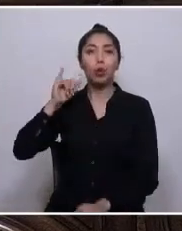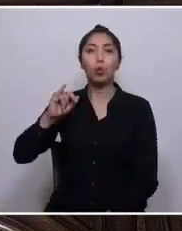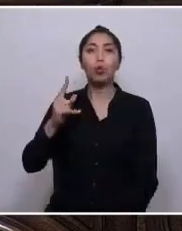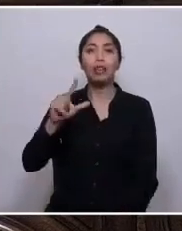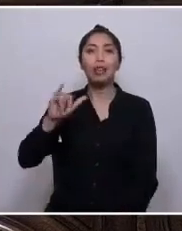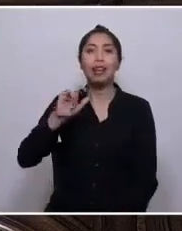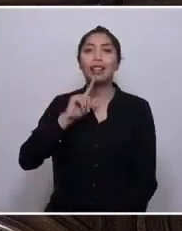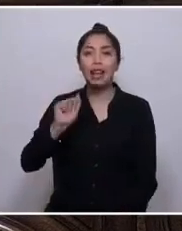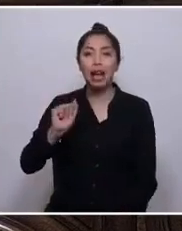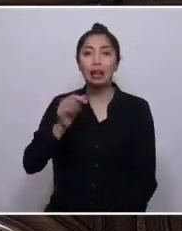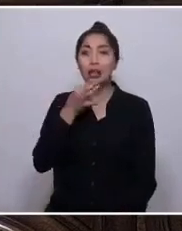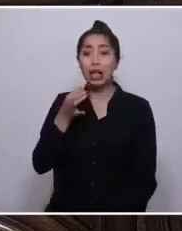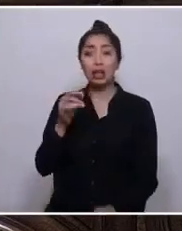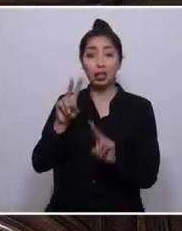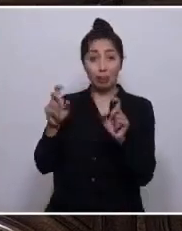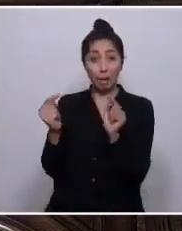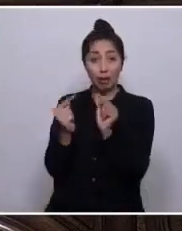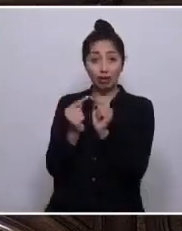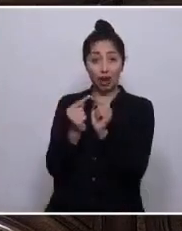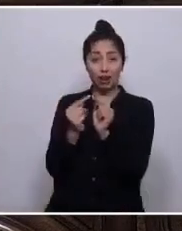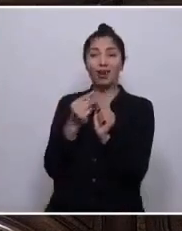es político. Gracias.